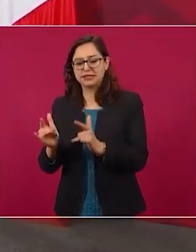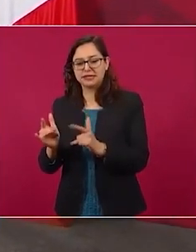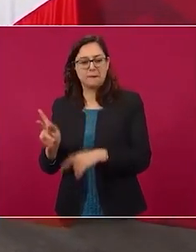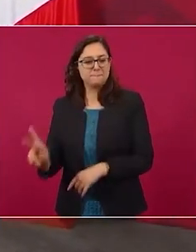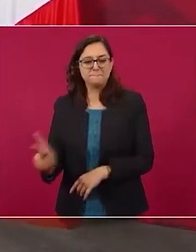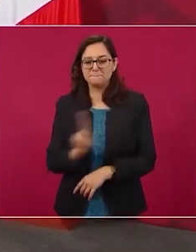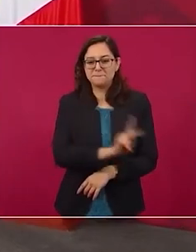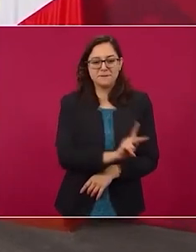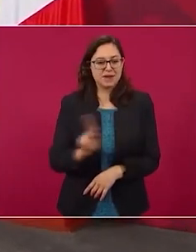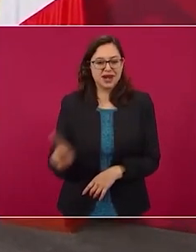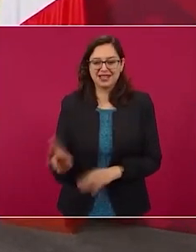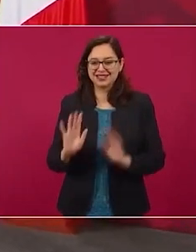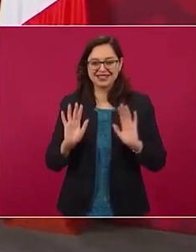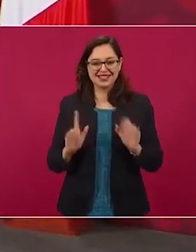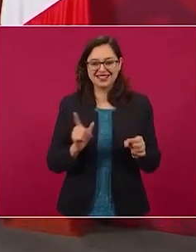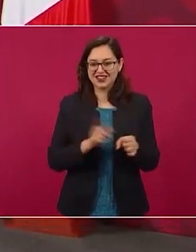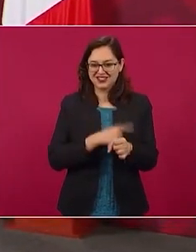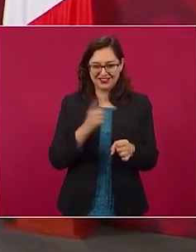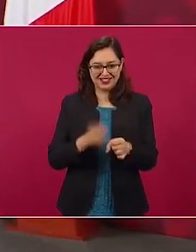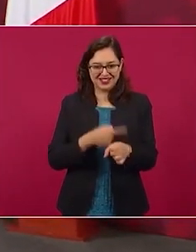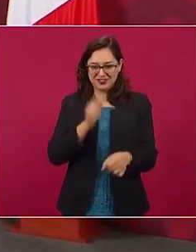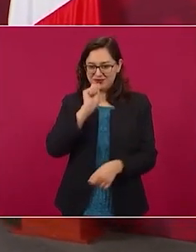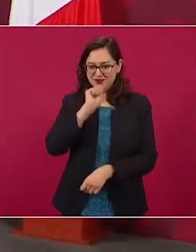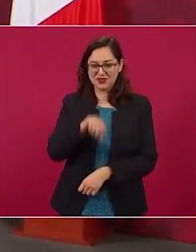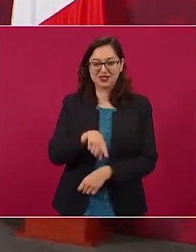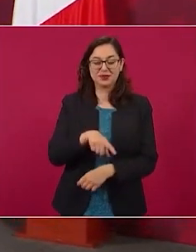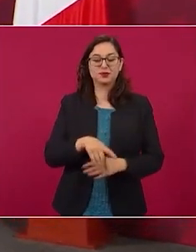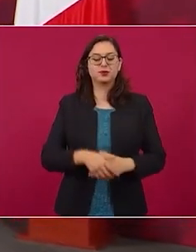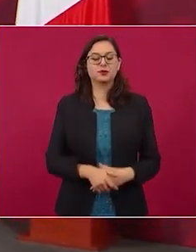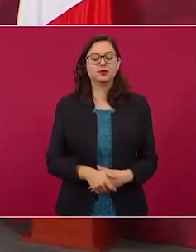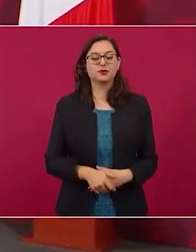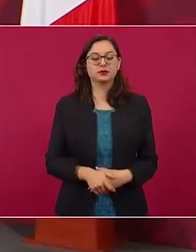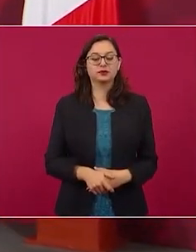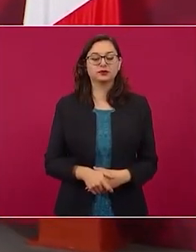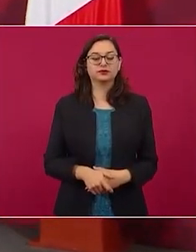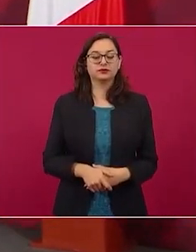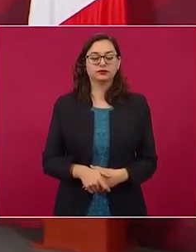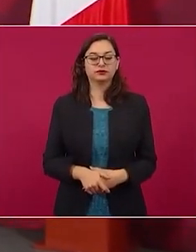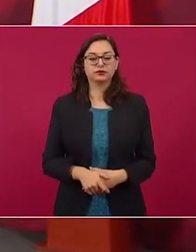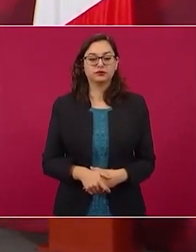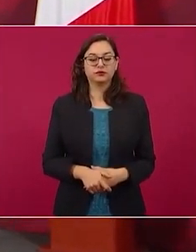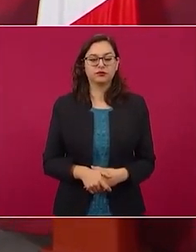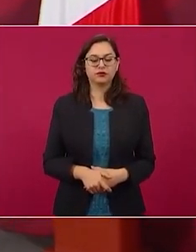Y yo me propuse, junto con otros, desde luego,